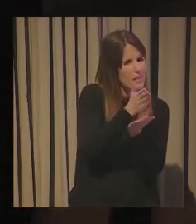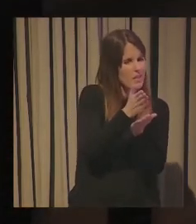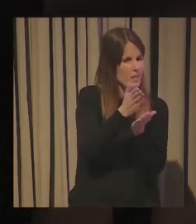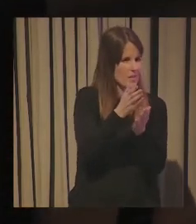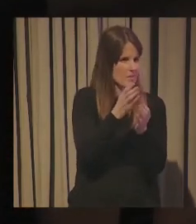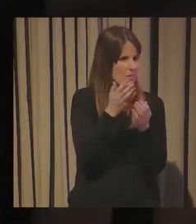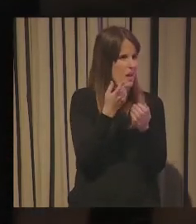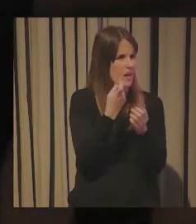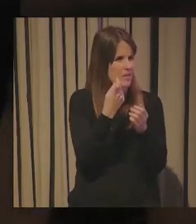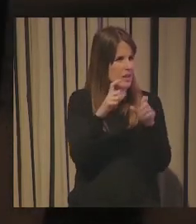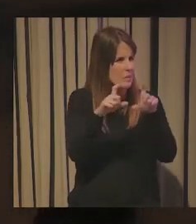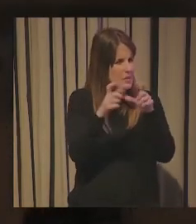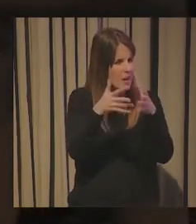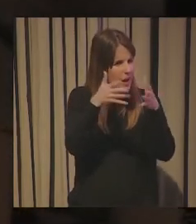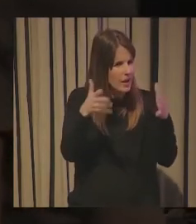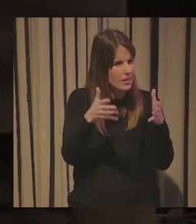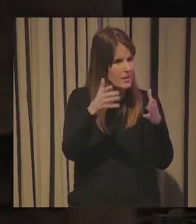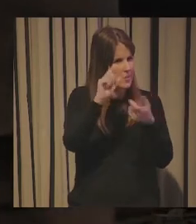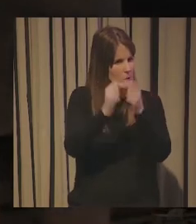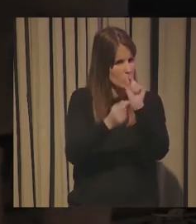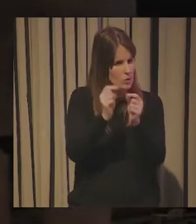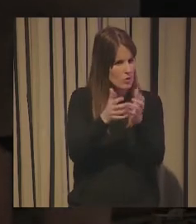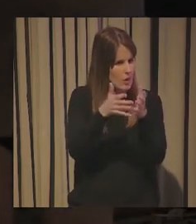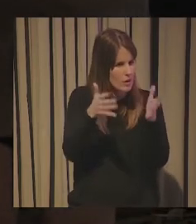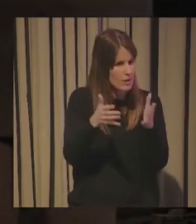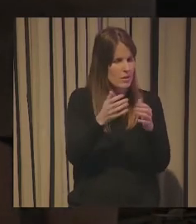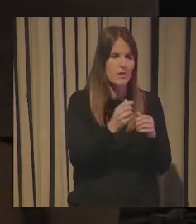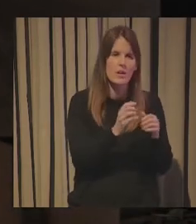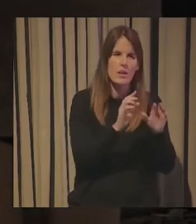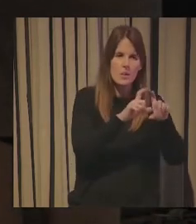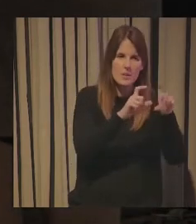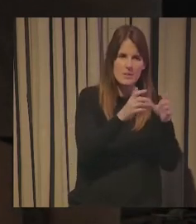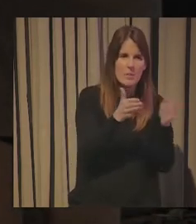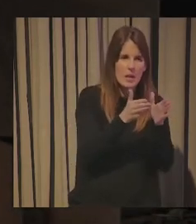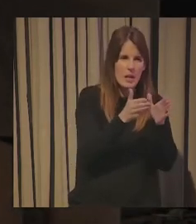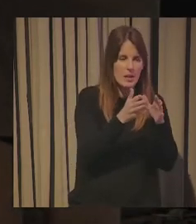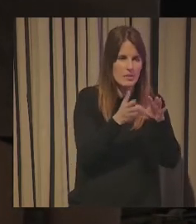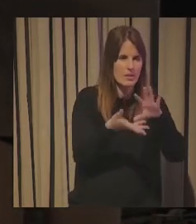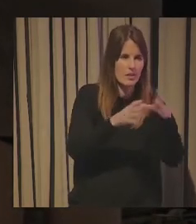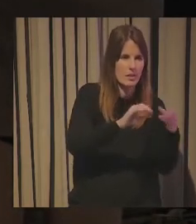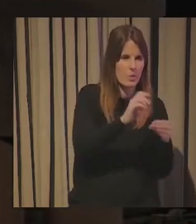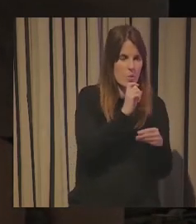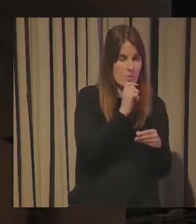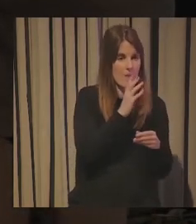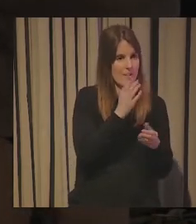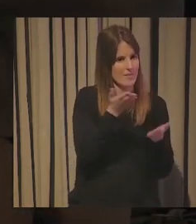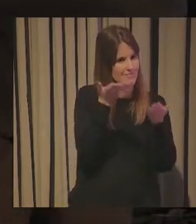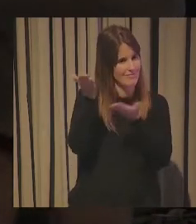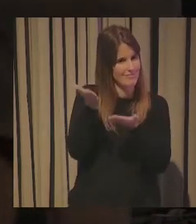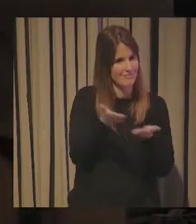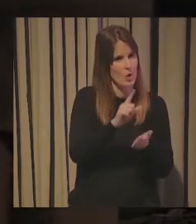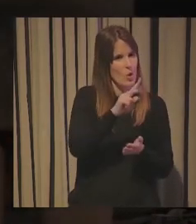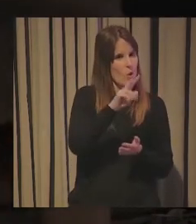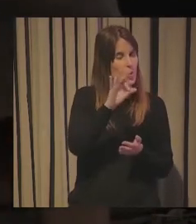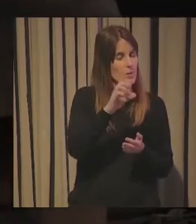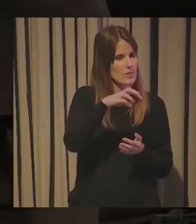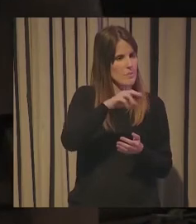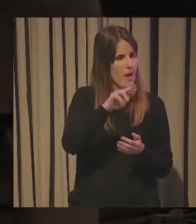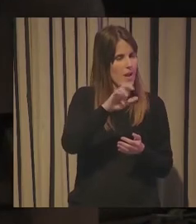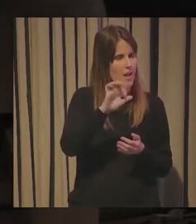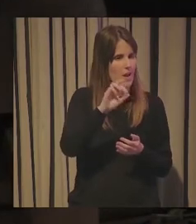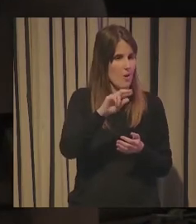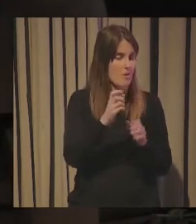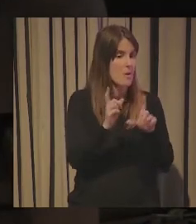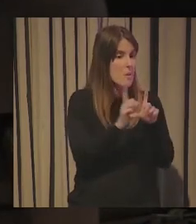presupuestos? ¿O realmente en las Pymes también tenemos mucho que decir aquí, no? Bueno, pues os voy a dejar de la mano de Luis Manero para que nos presente ese mapa de la